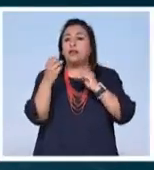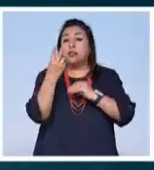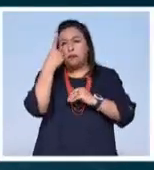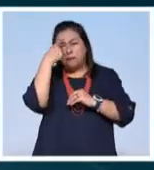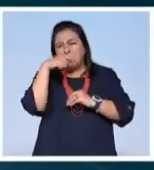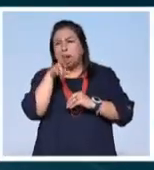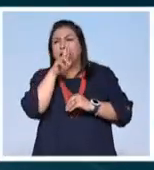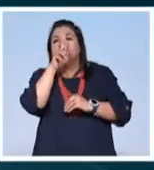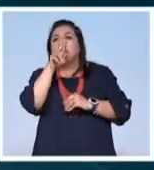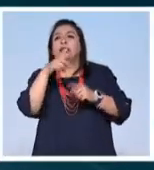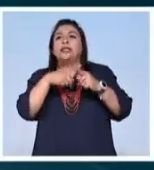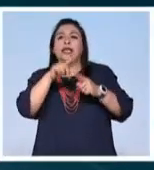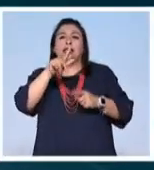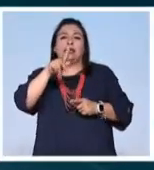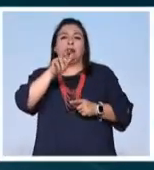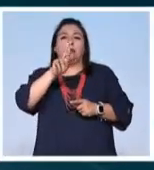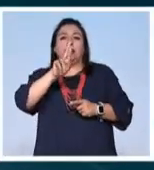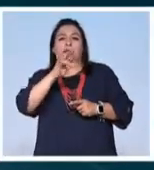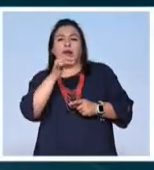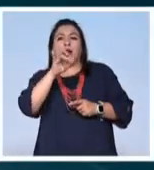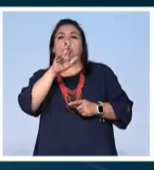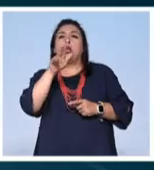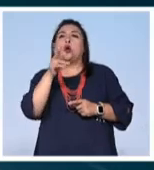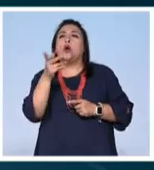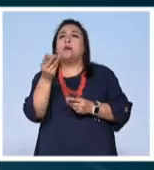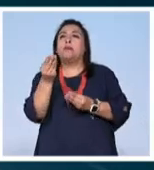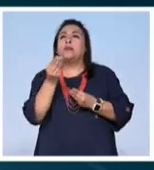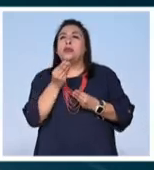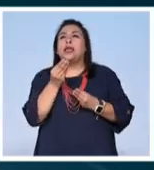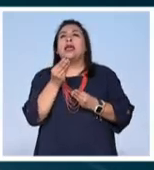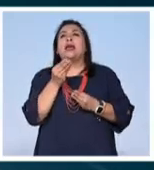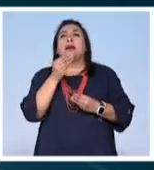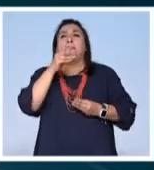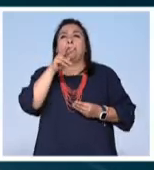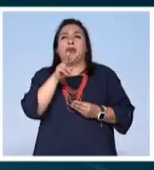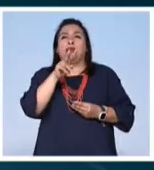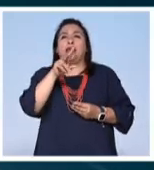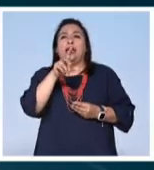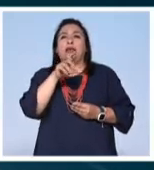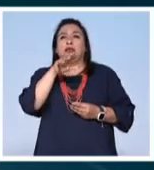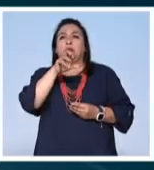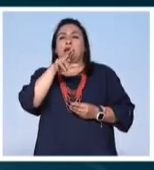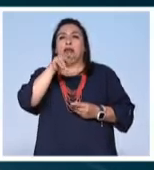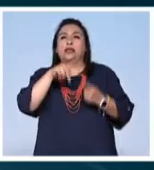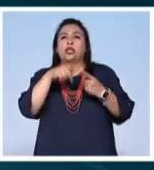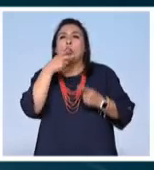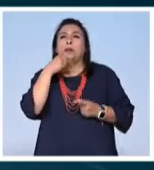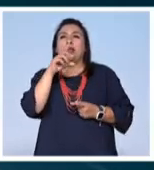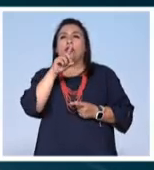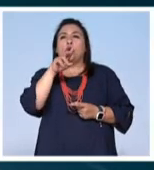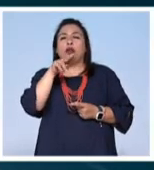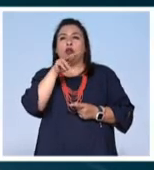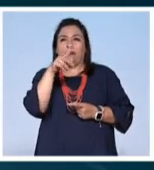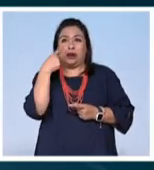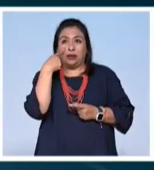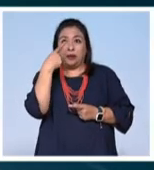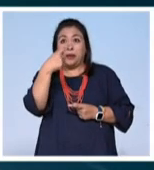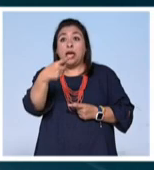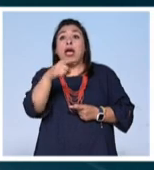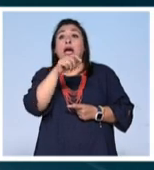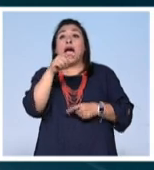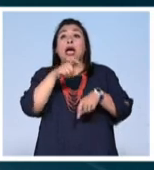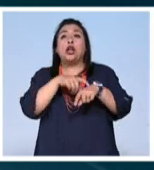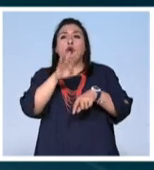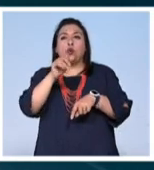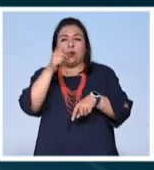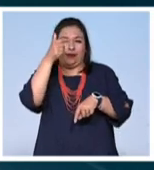Para responderla, Kimberly Armengol recibirá al director editorial de VX Marketing, Eduardo Navarrete. No se lo pierdan a las